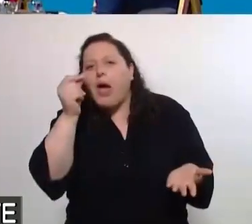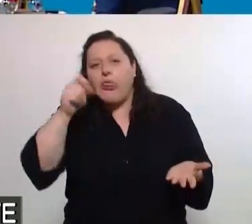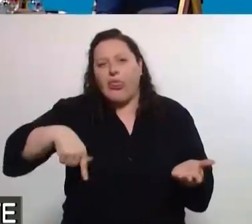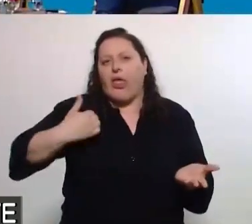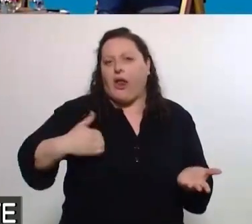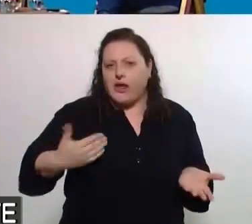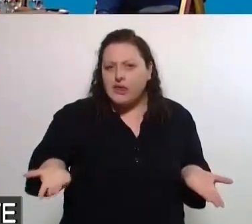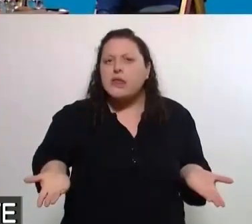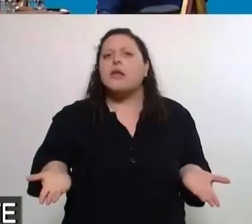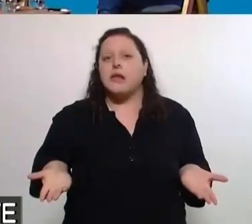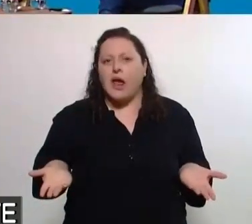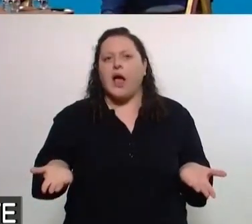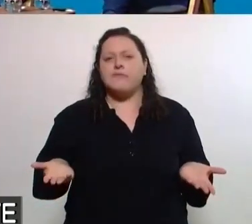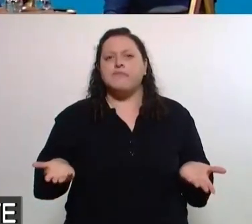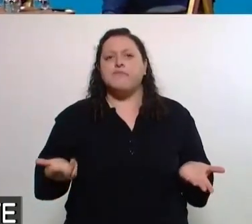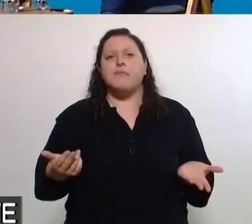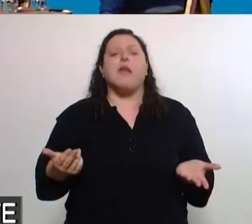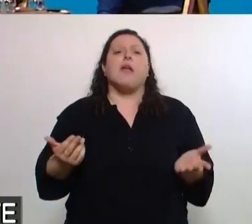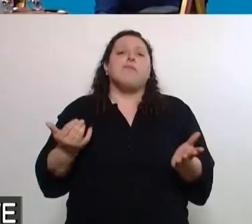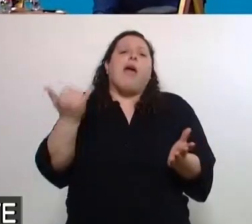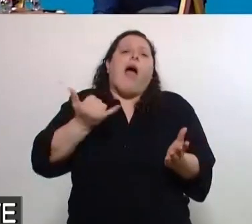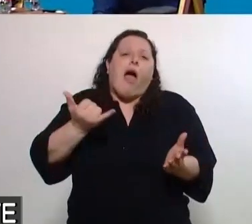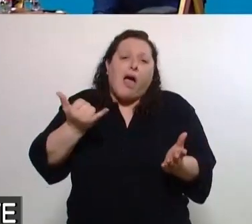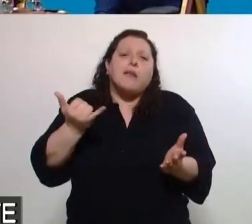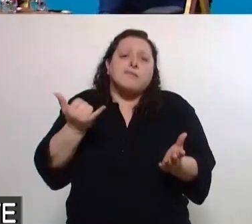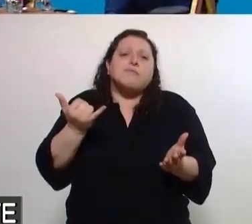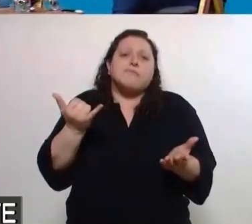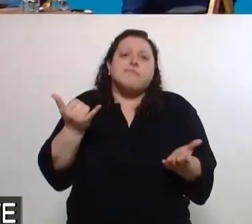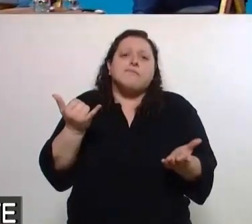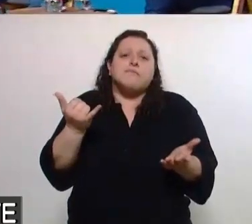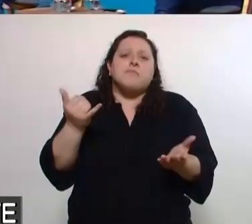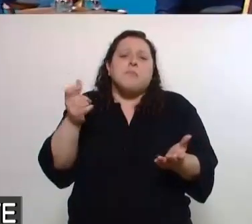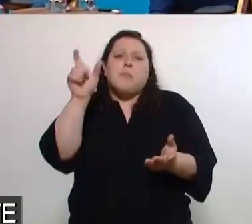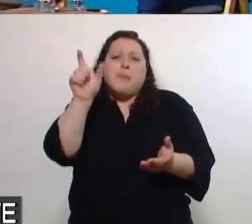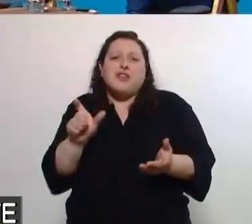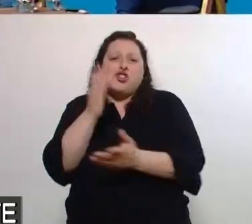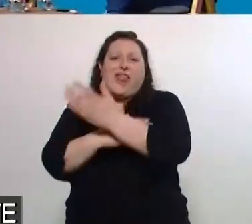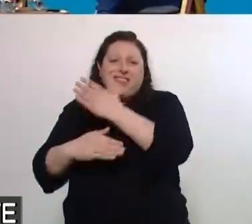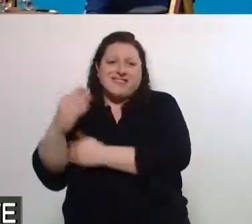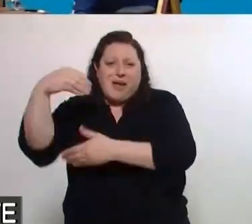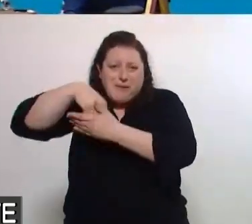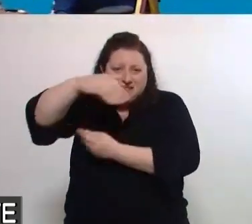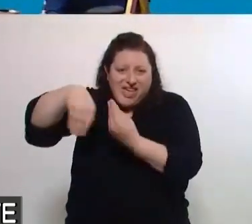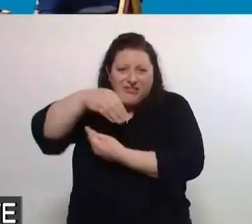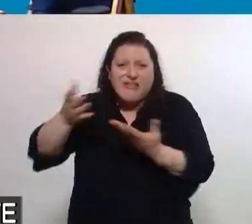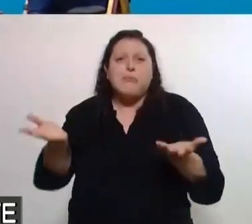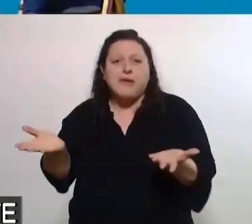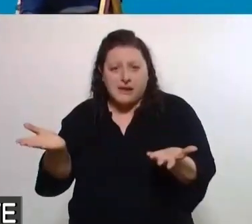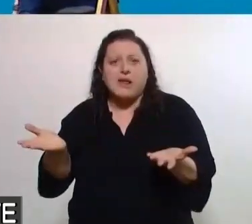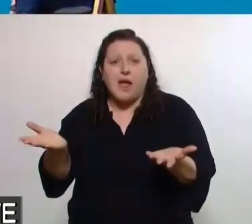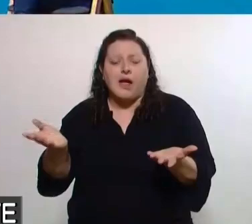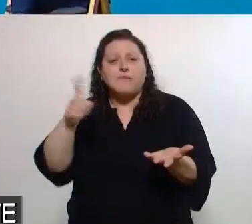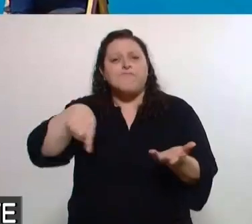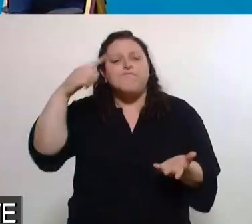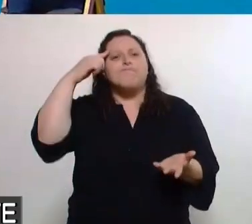Argentina que tiene a alguien con discapacidad en su familia tenga en